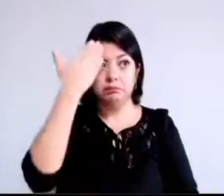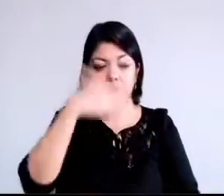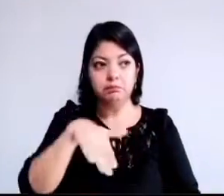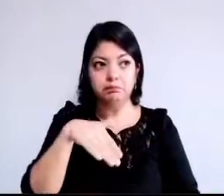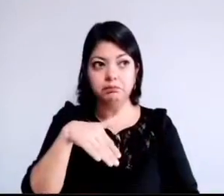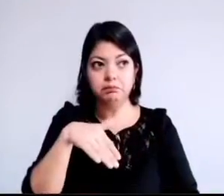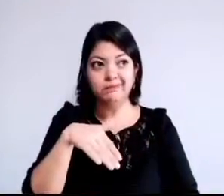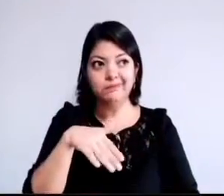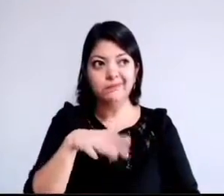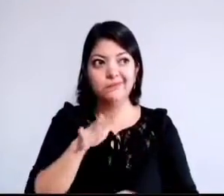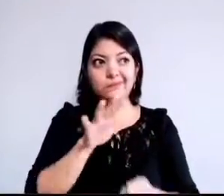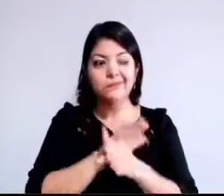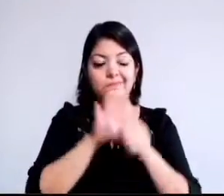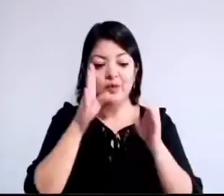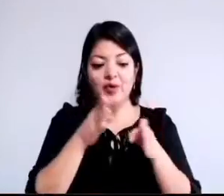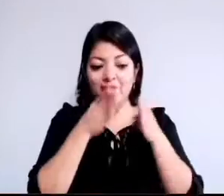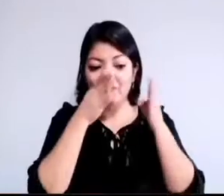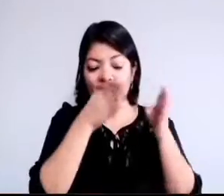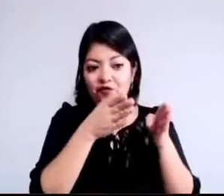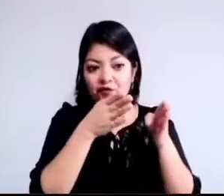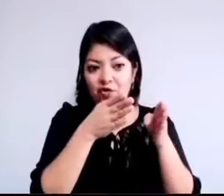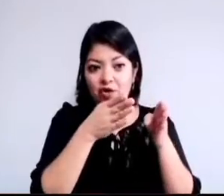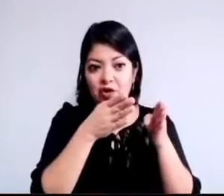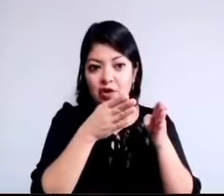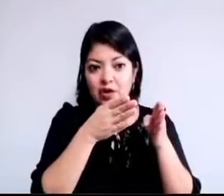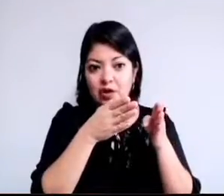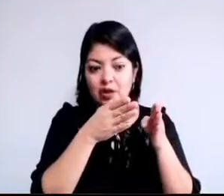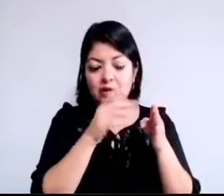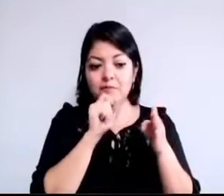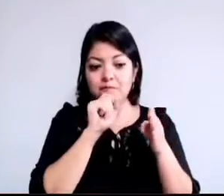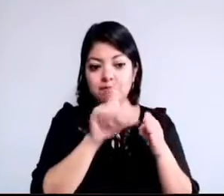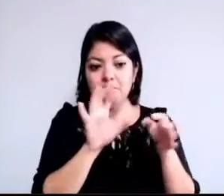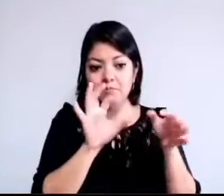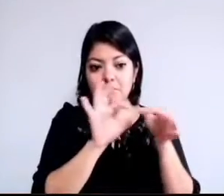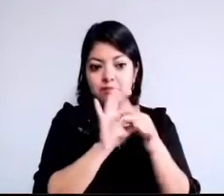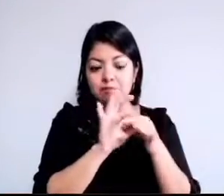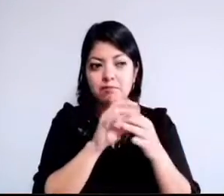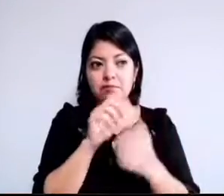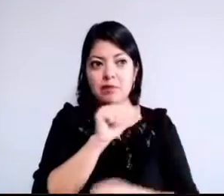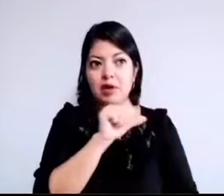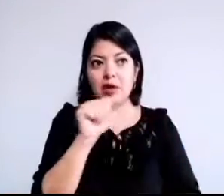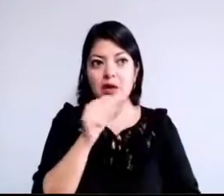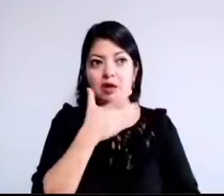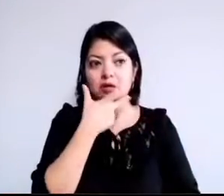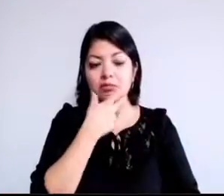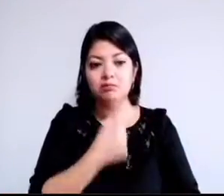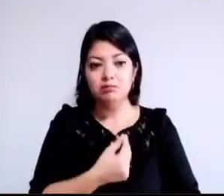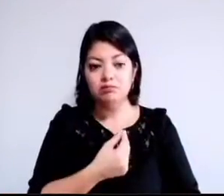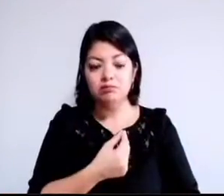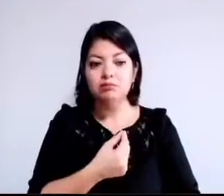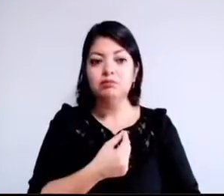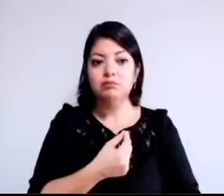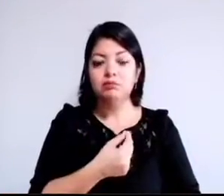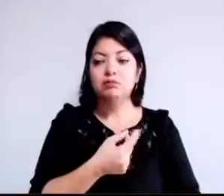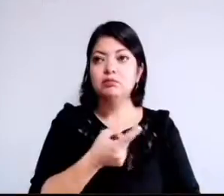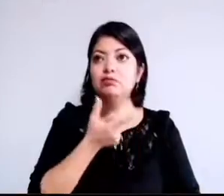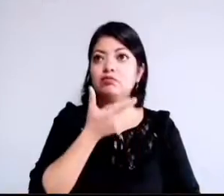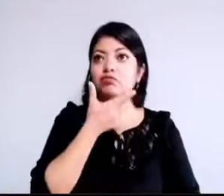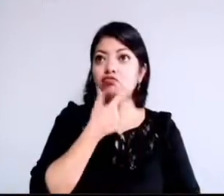enfoque integral asociado a la propia masculinidad ha gestado que los hombres